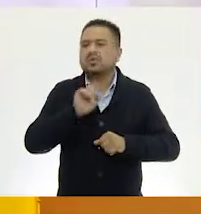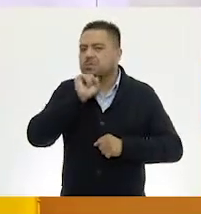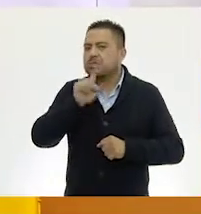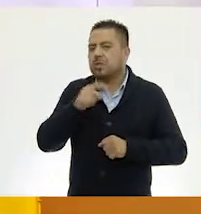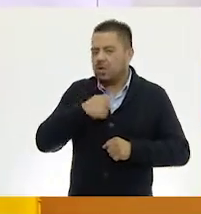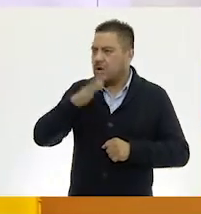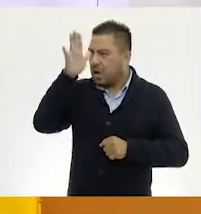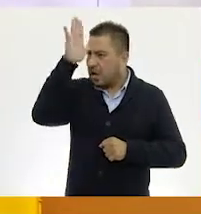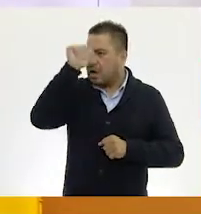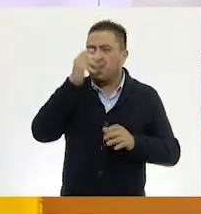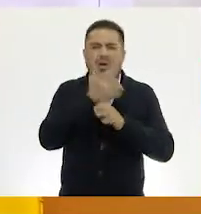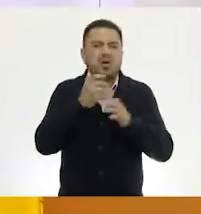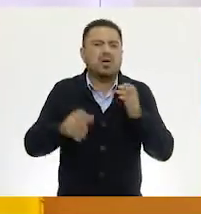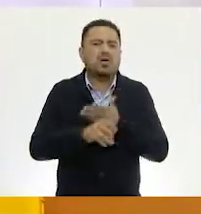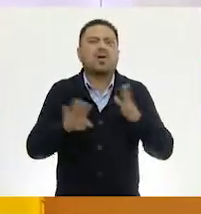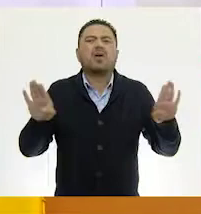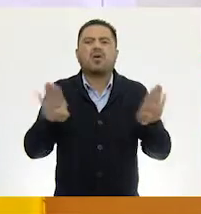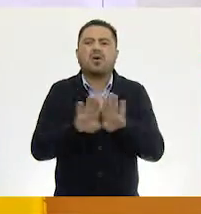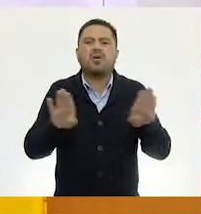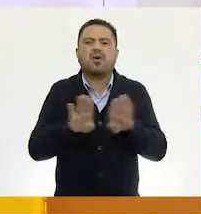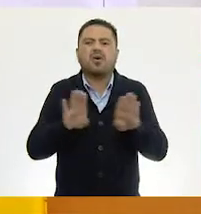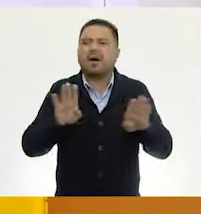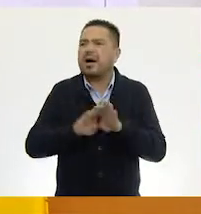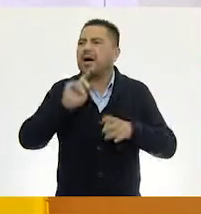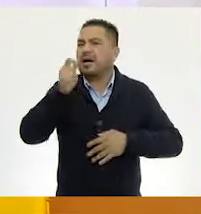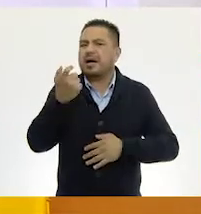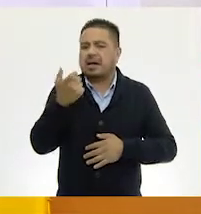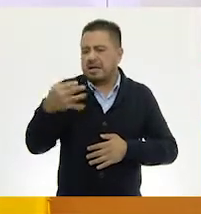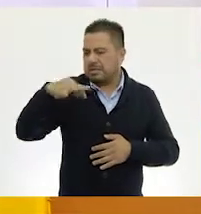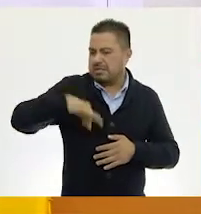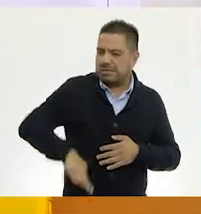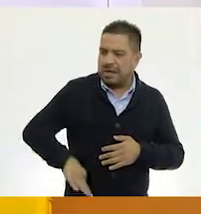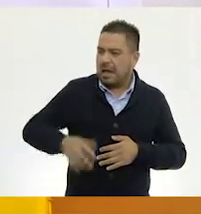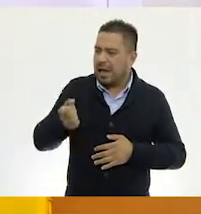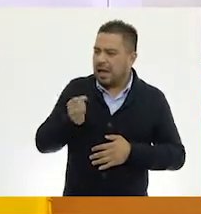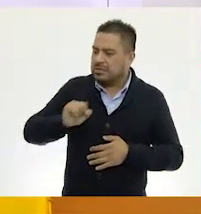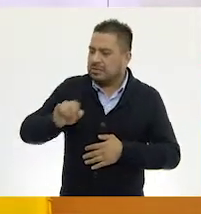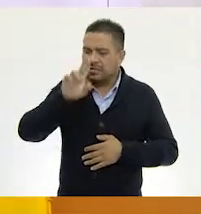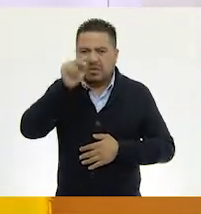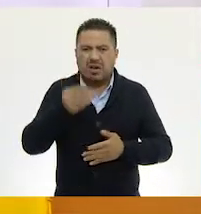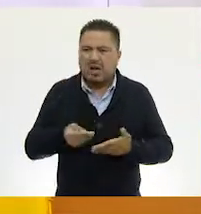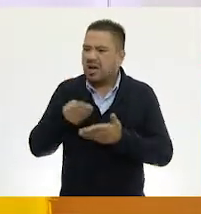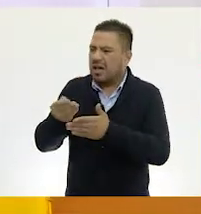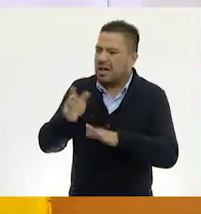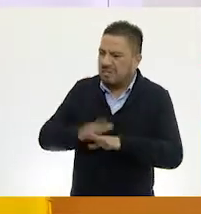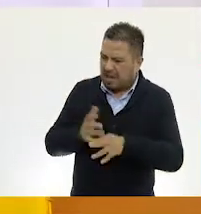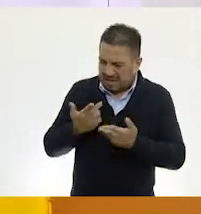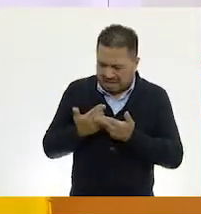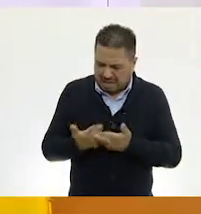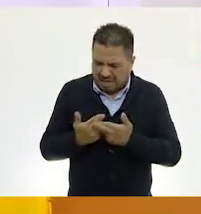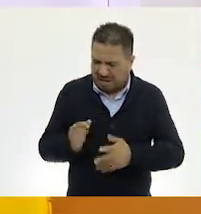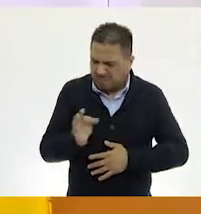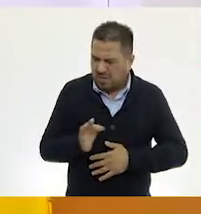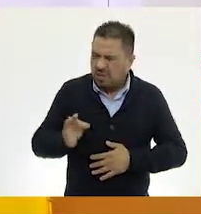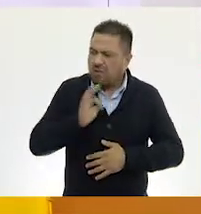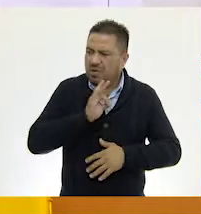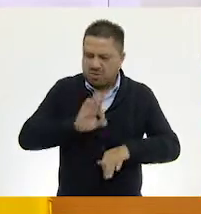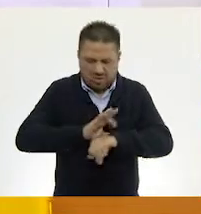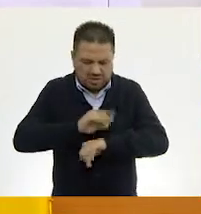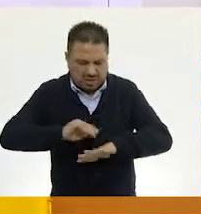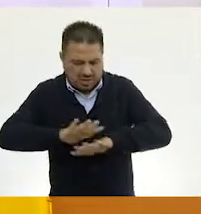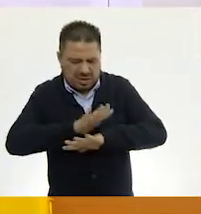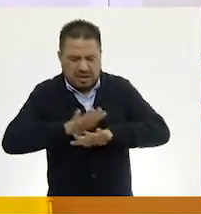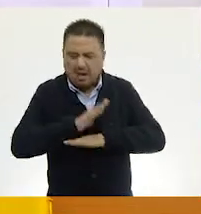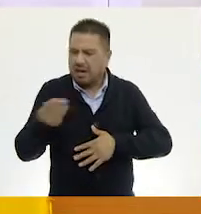recordé cosas como cómo tener el dinero más presente así, no estar entregando muchas monedas y pedirle que me den cambio